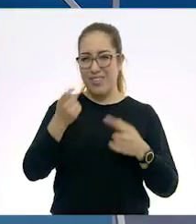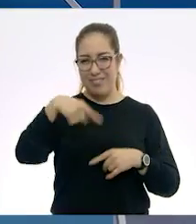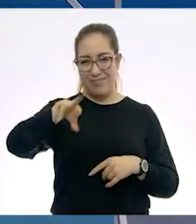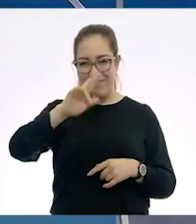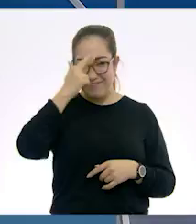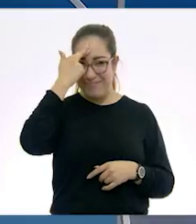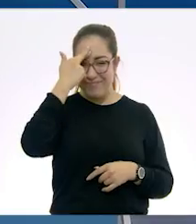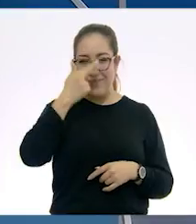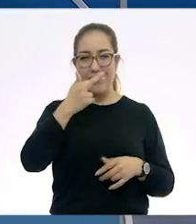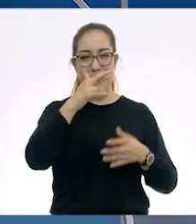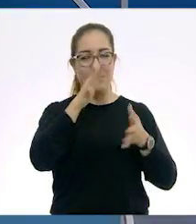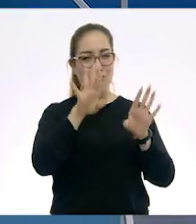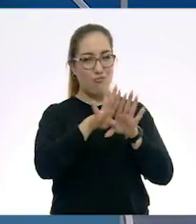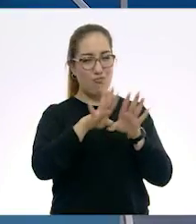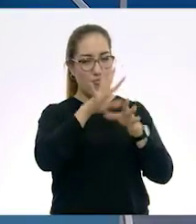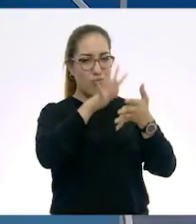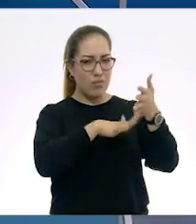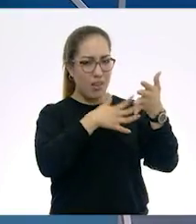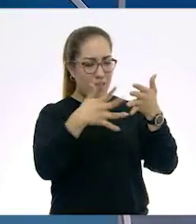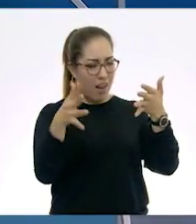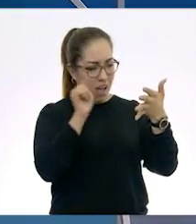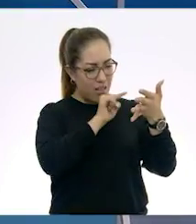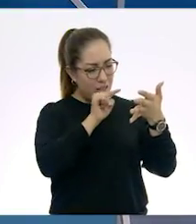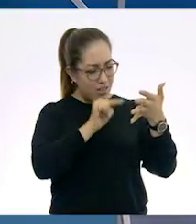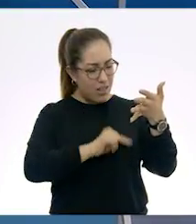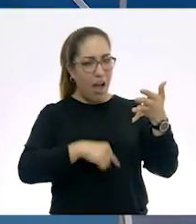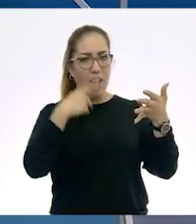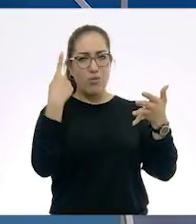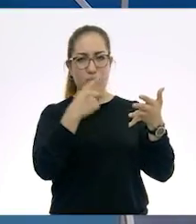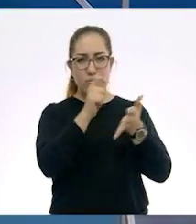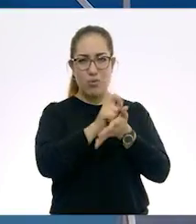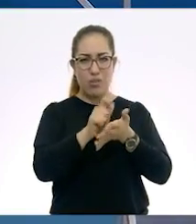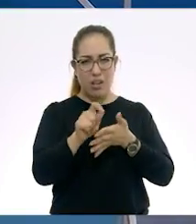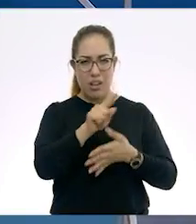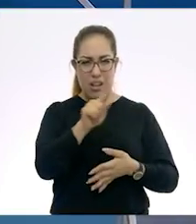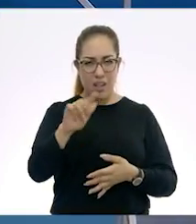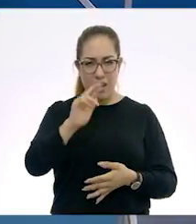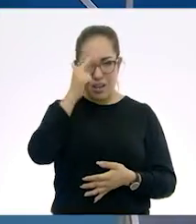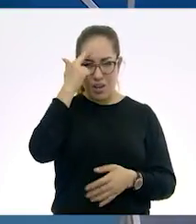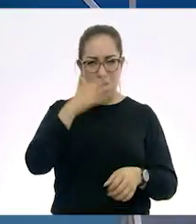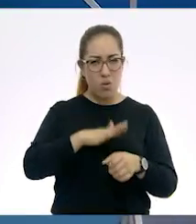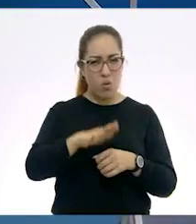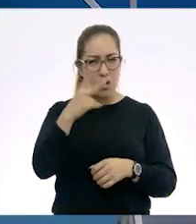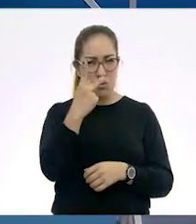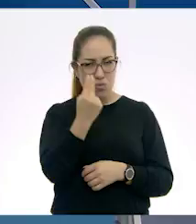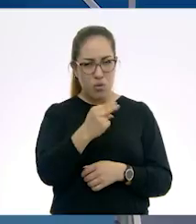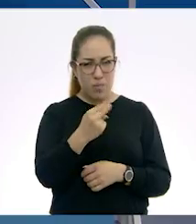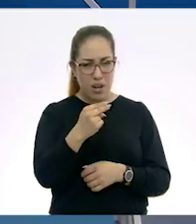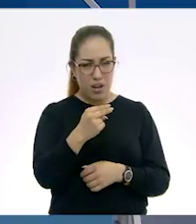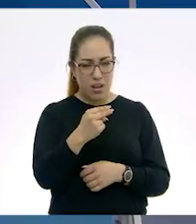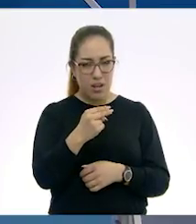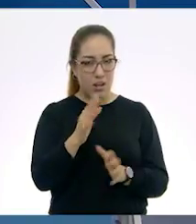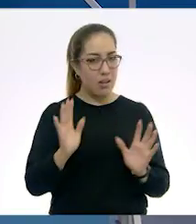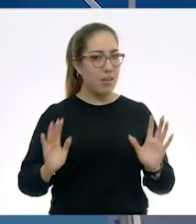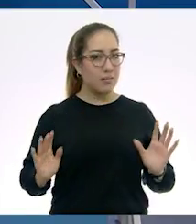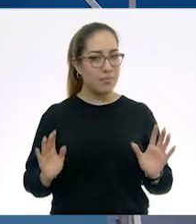que se han encontrado con su tipo de escritura. ¿Ustedes recuerdan qué tipo de escritura inventaron en Mesopotamia?